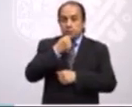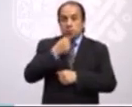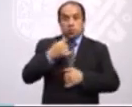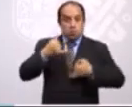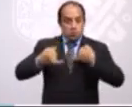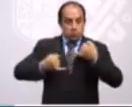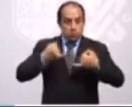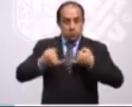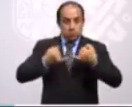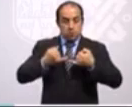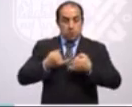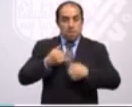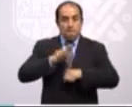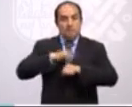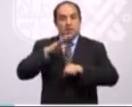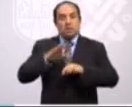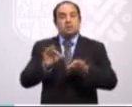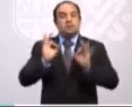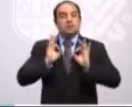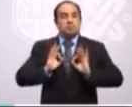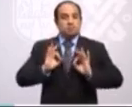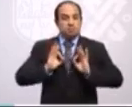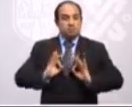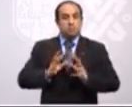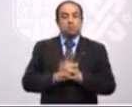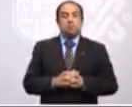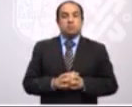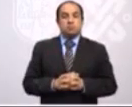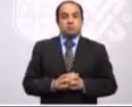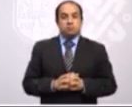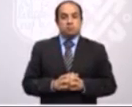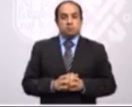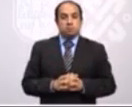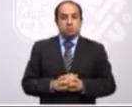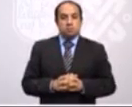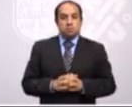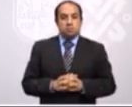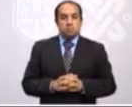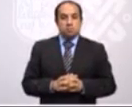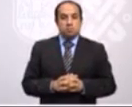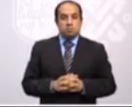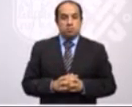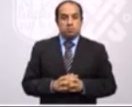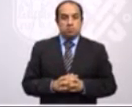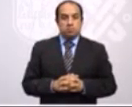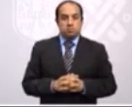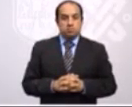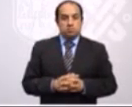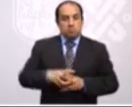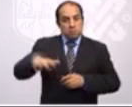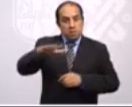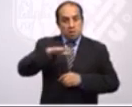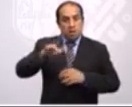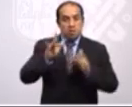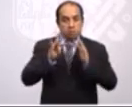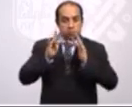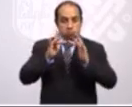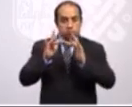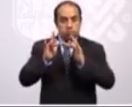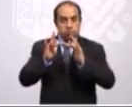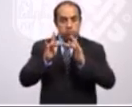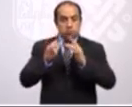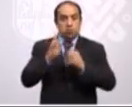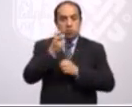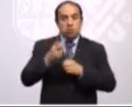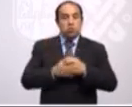mucho más serenos, la que sigue. La parte de la interactividad con estos